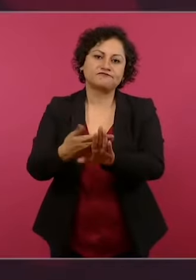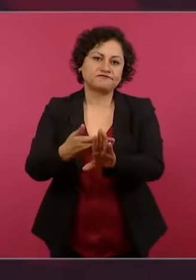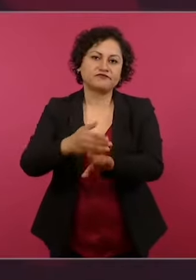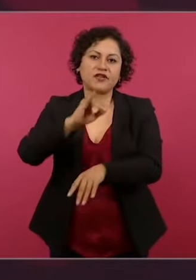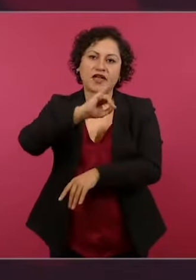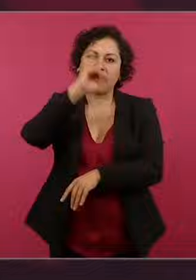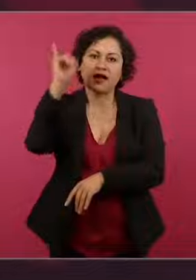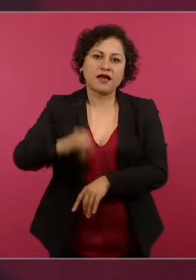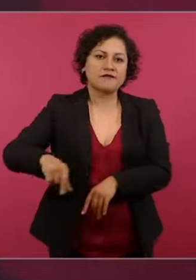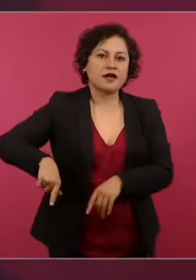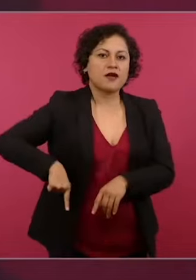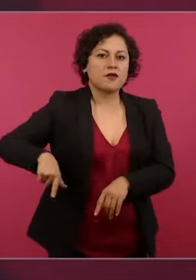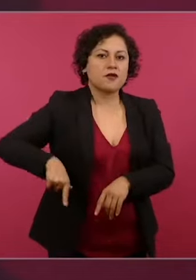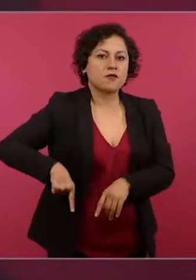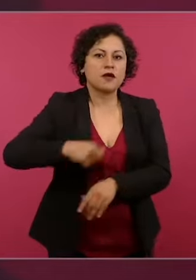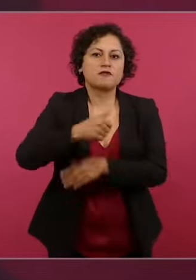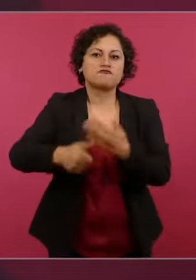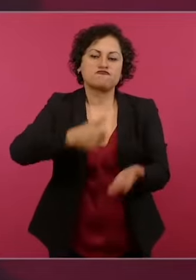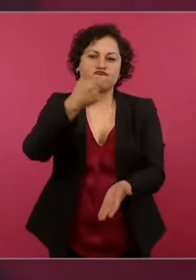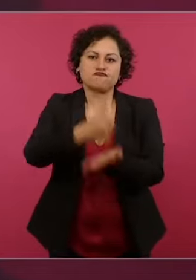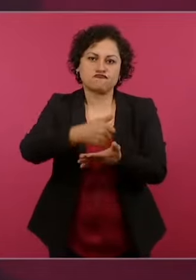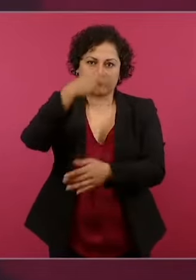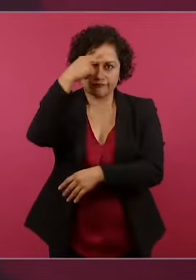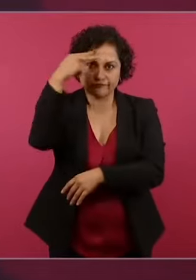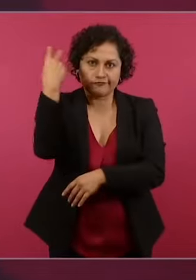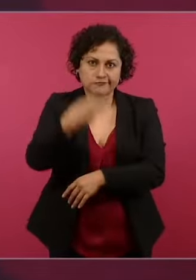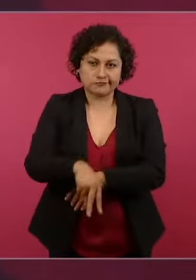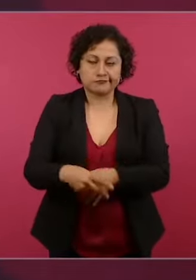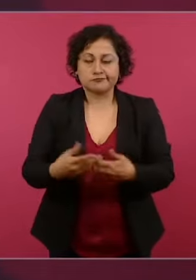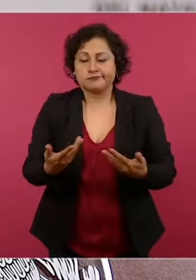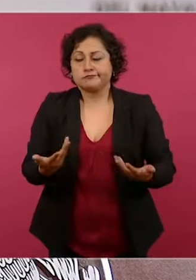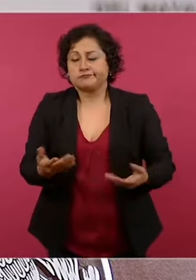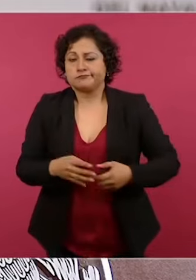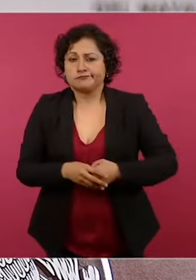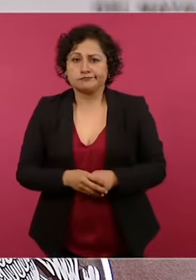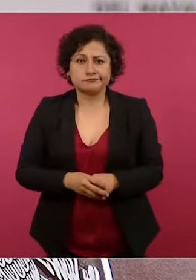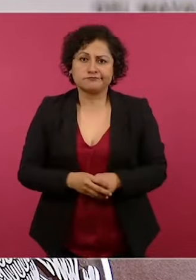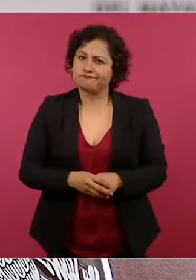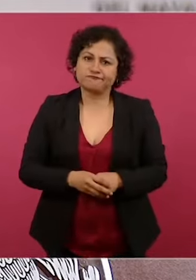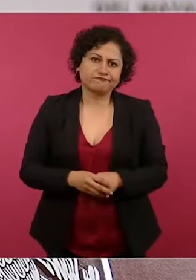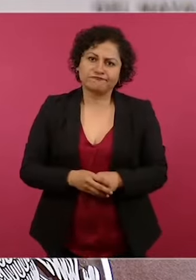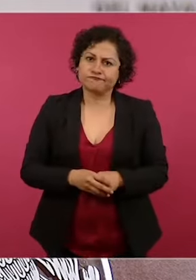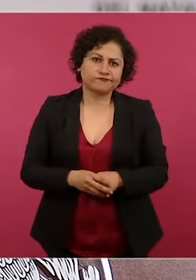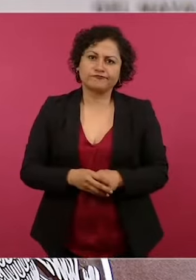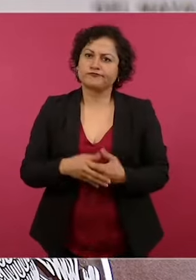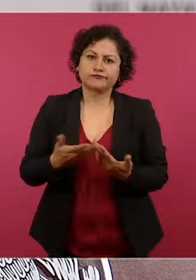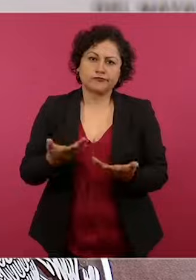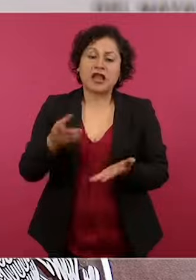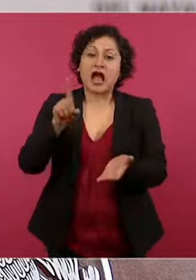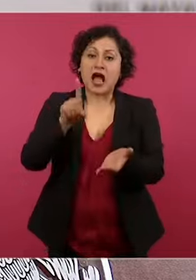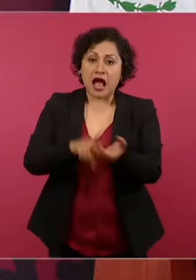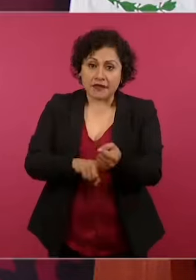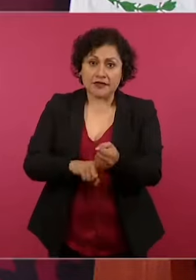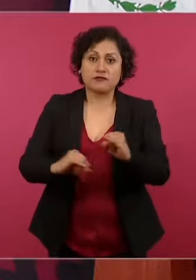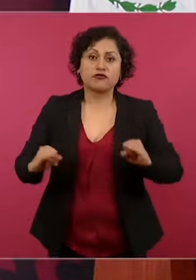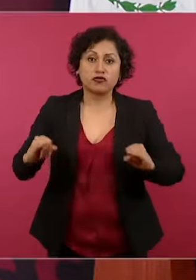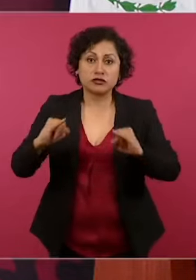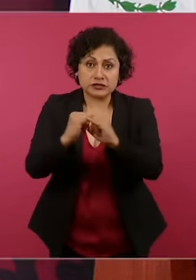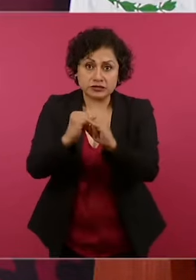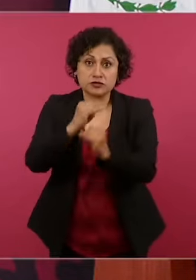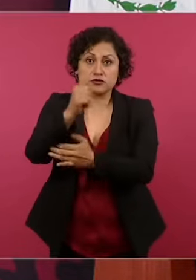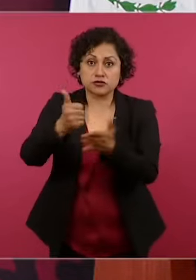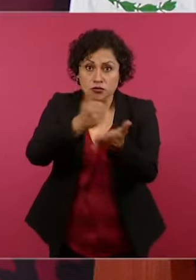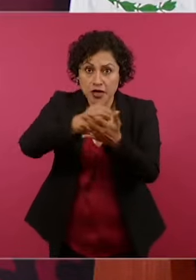pero la verdad es que el gobierno de la ciudad, sus distintas dependencias actuaron con rapidez,